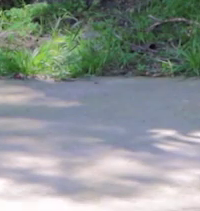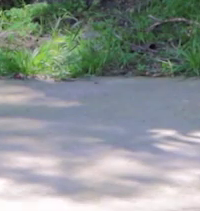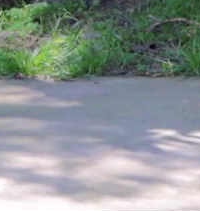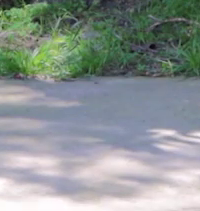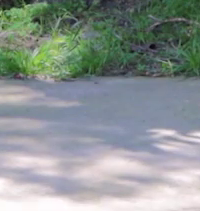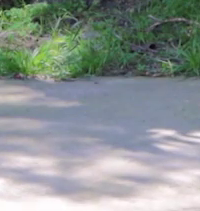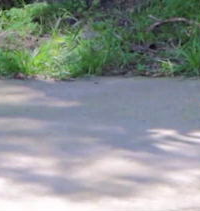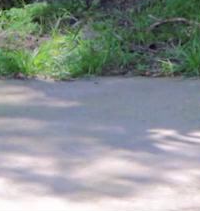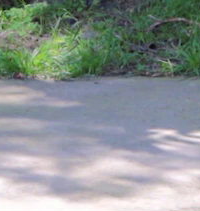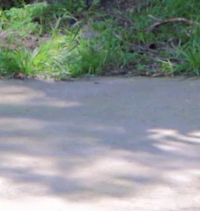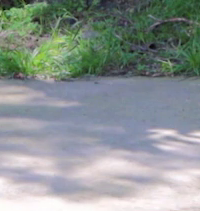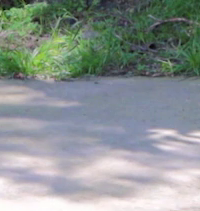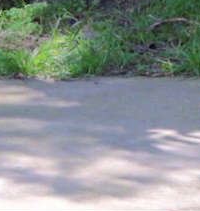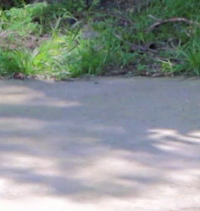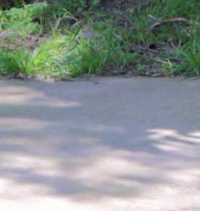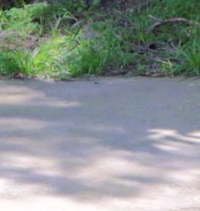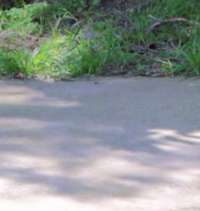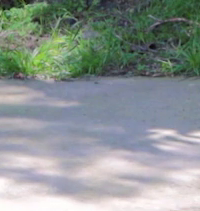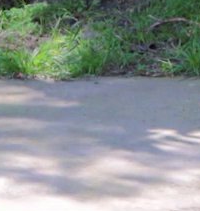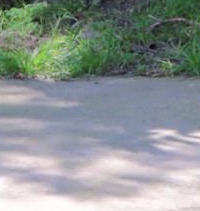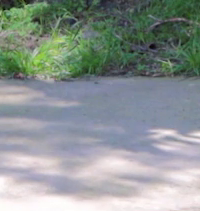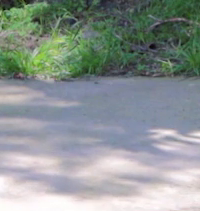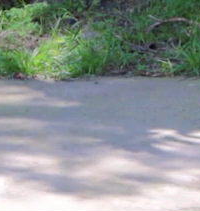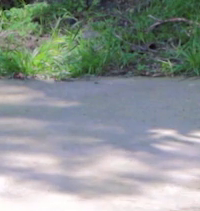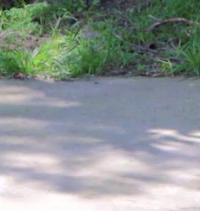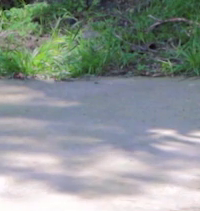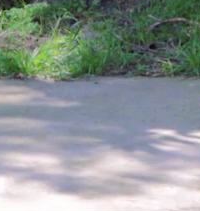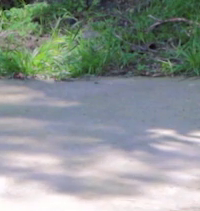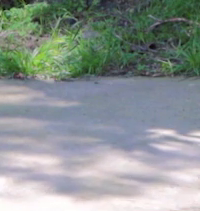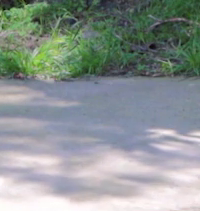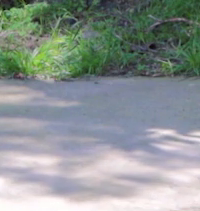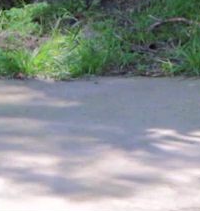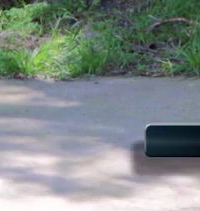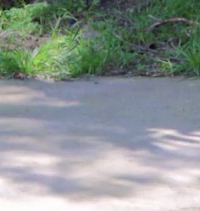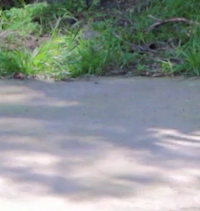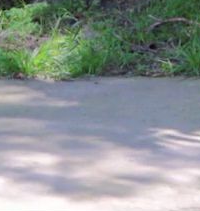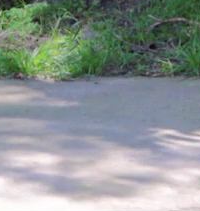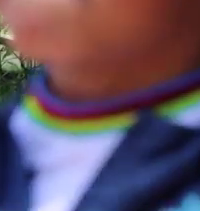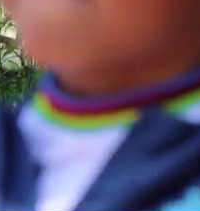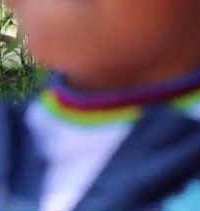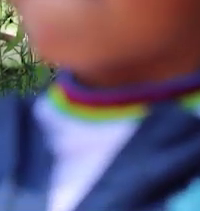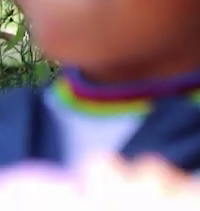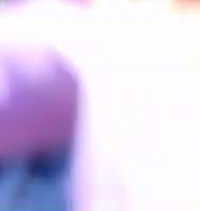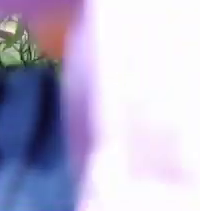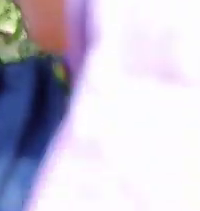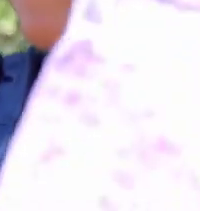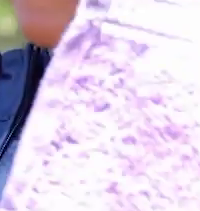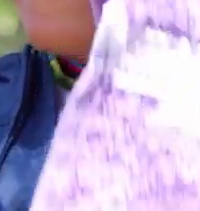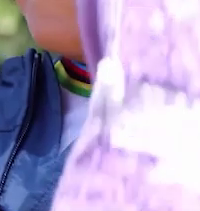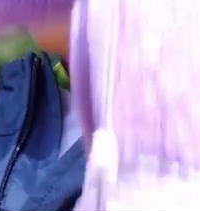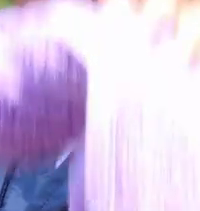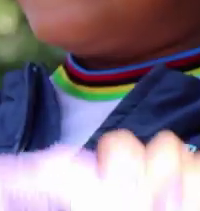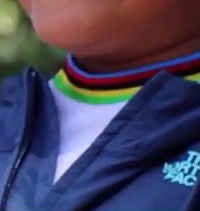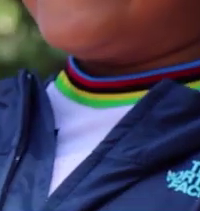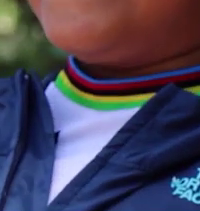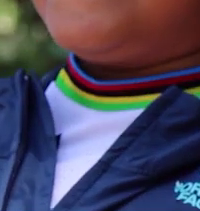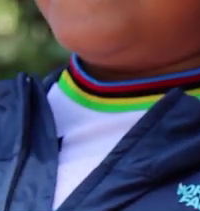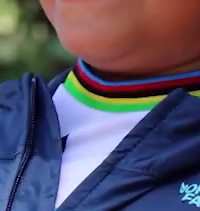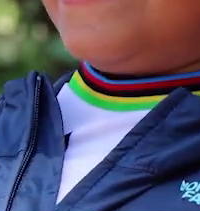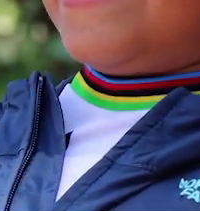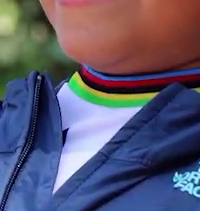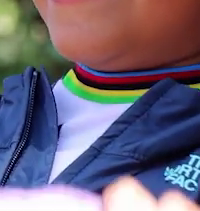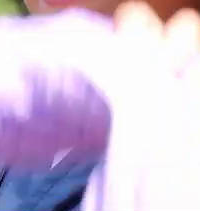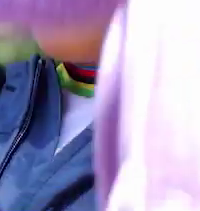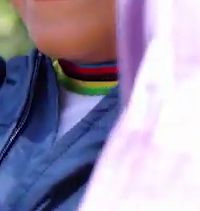con tensión. Que se vea la tensión de la toalla no se debe de doblar. Venga, la posición. Mantén la posición